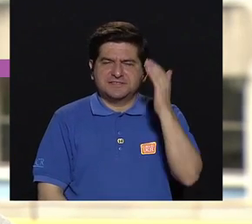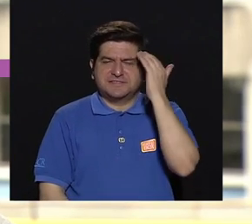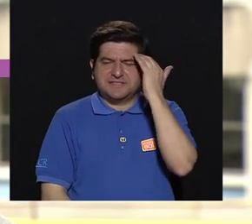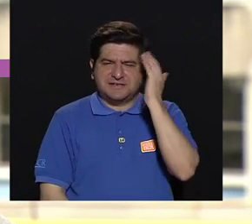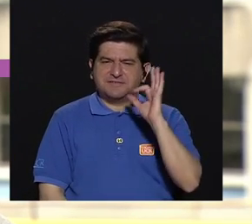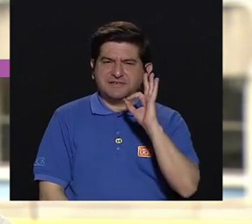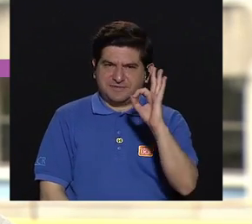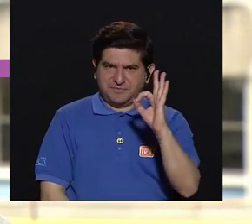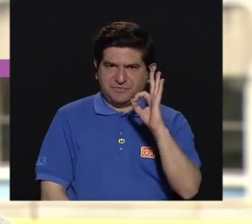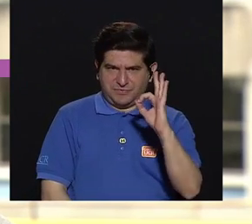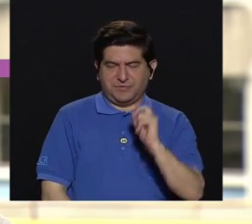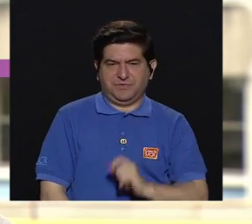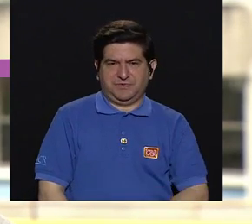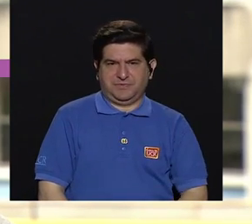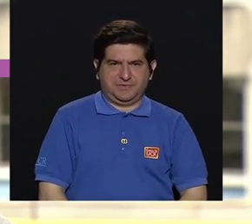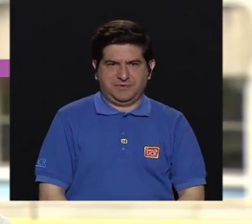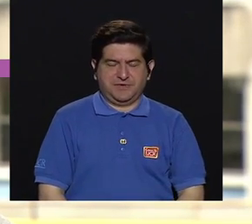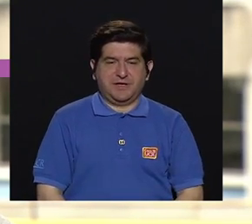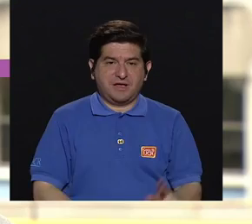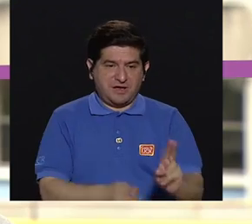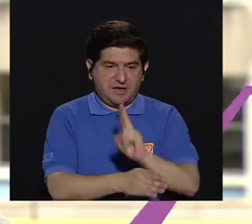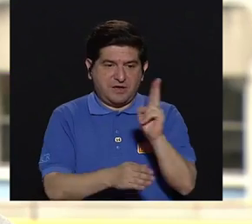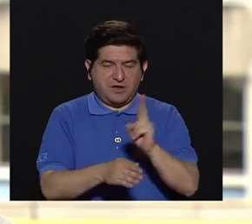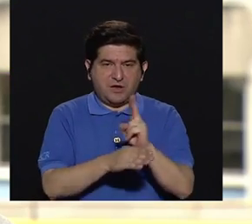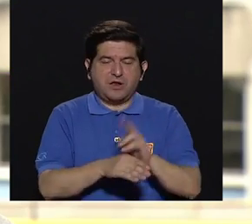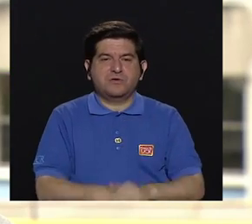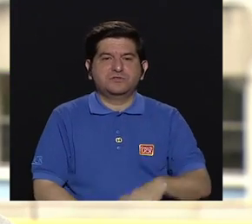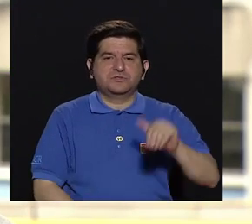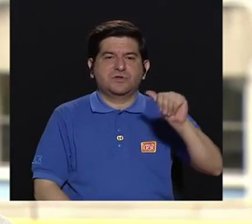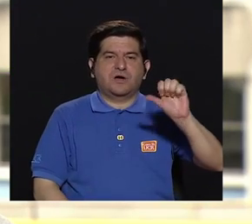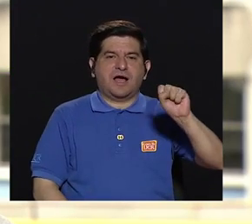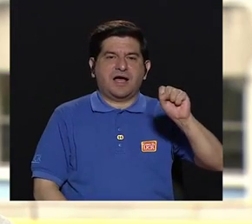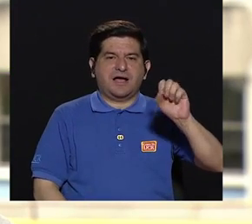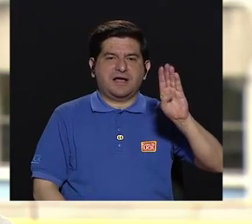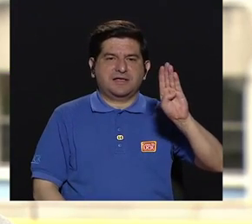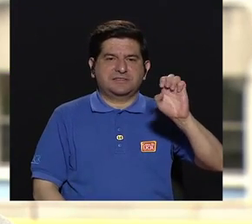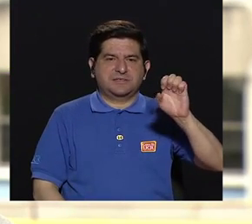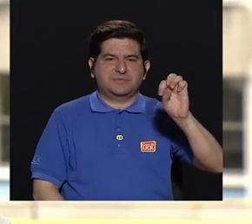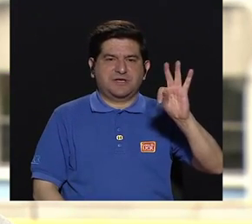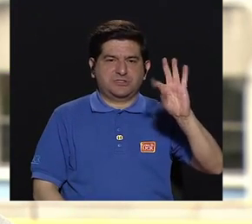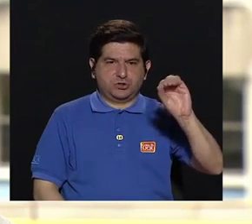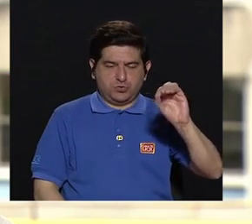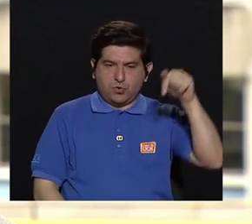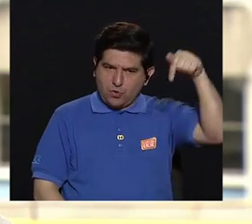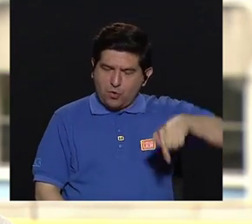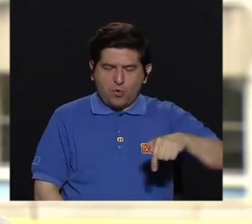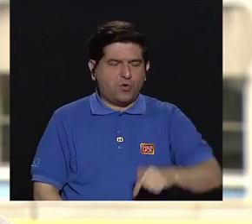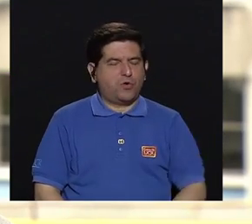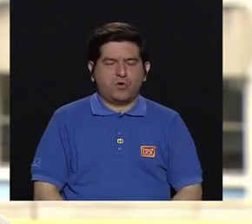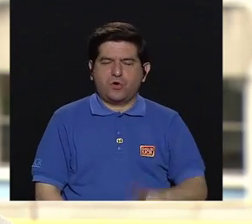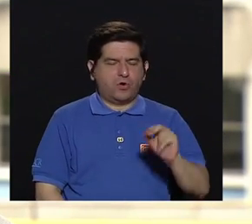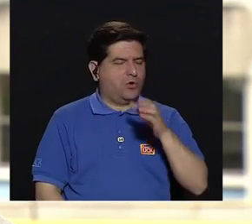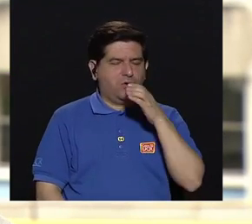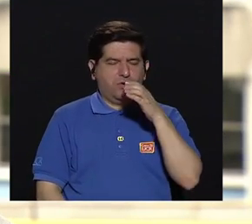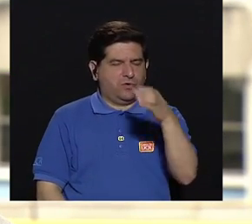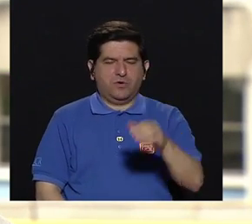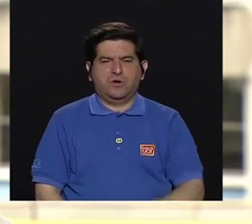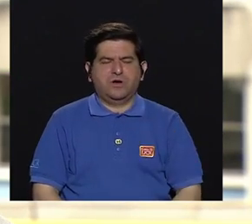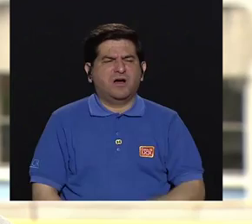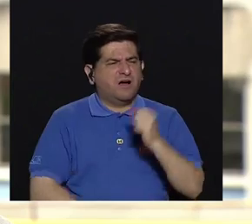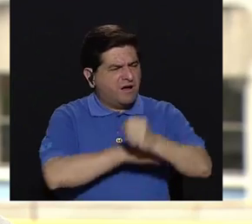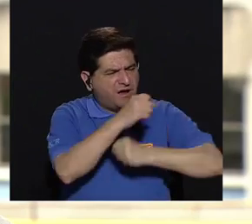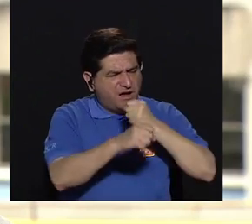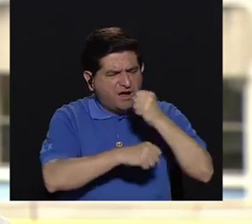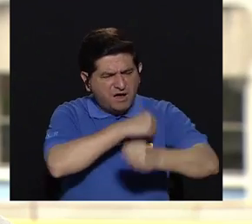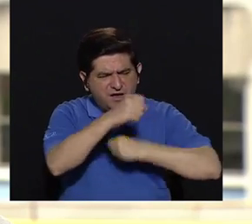conocemos muy bien, por ejemplo, el uso del asbesto. Hoy en día no es recomendable. Hace